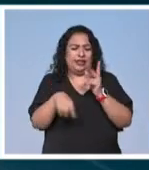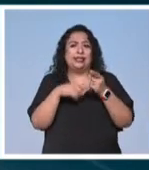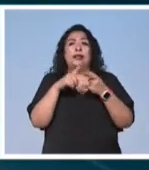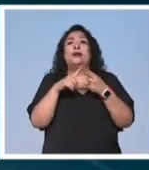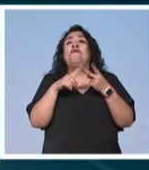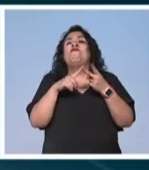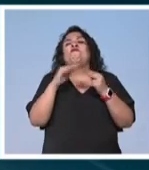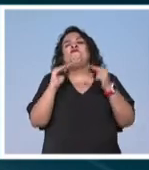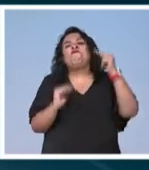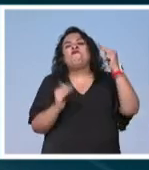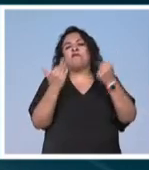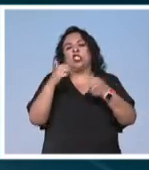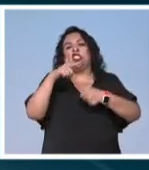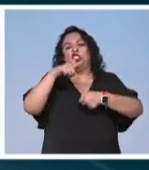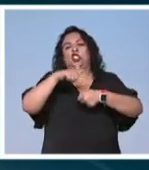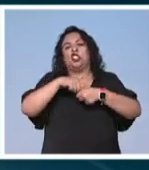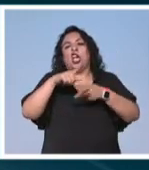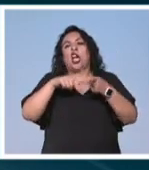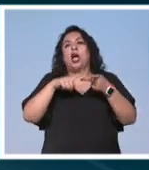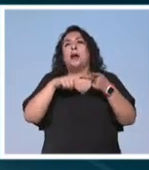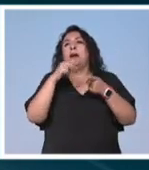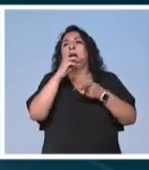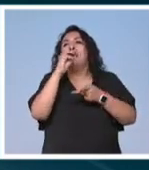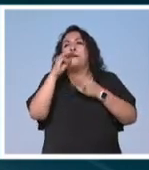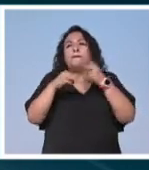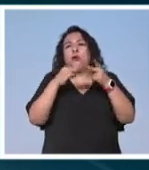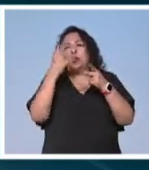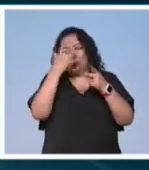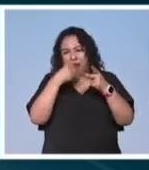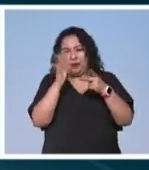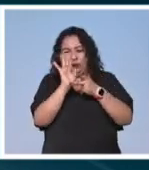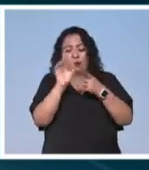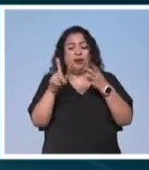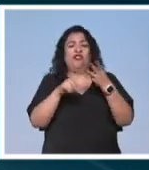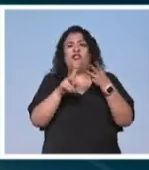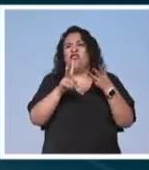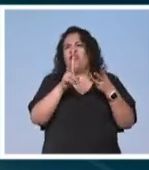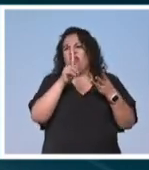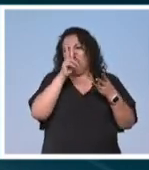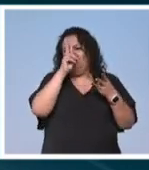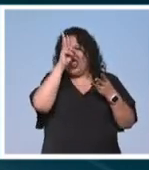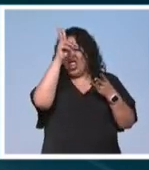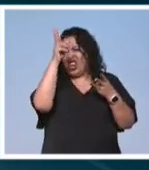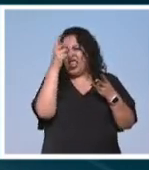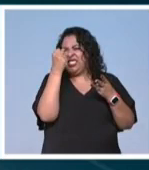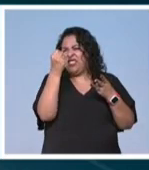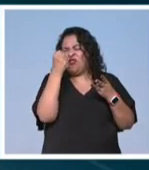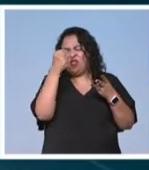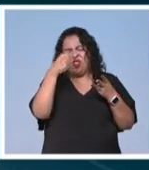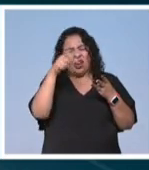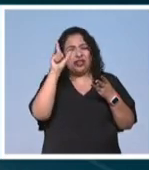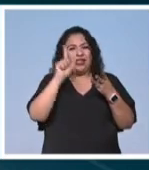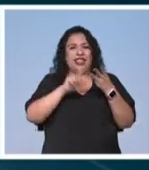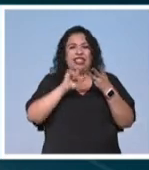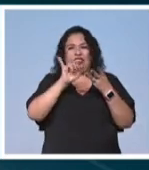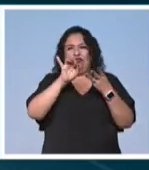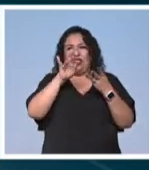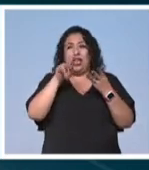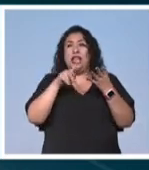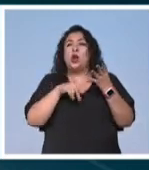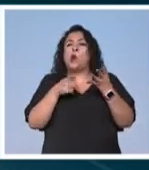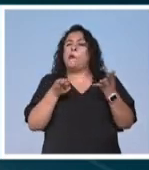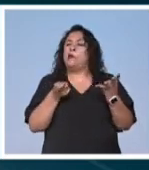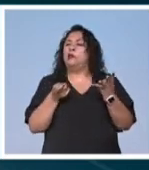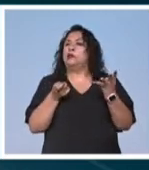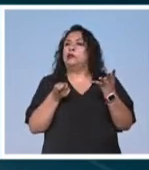la desigualdad social en Un Mundo Maravilloso, la violencia enloquecida en el infierno, la